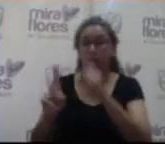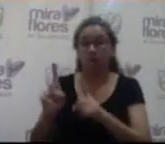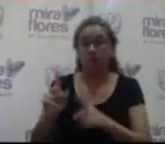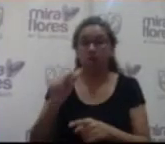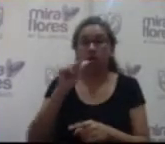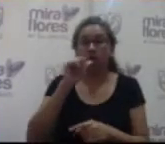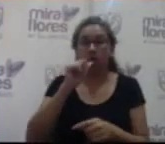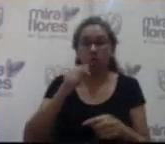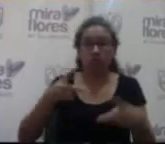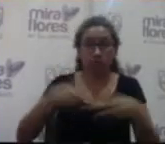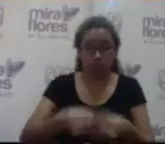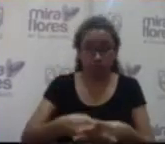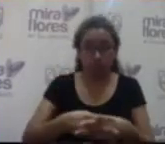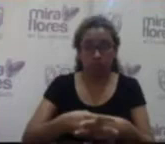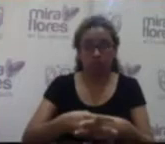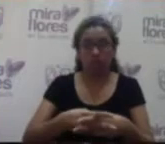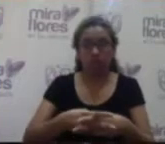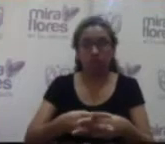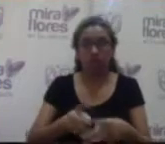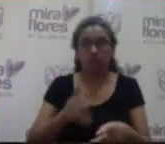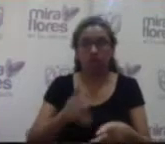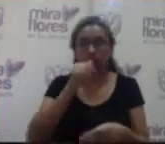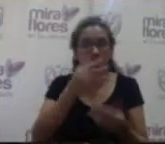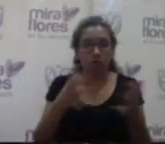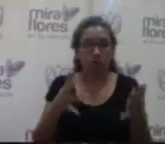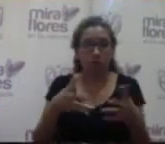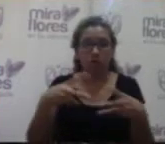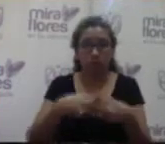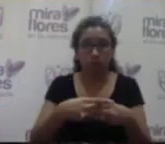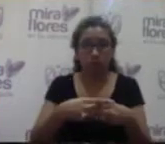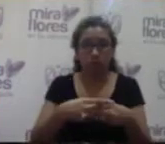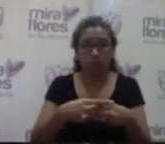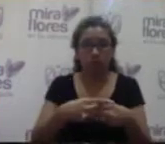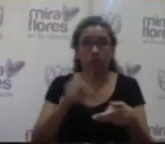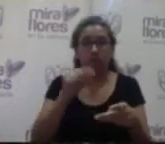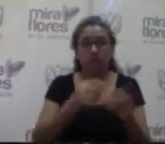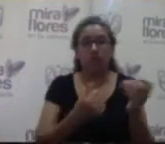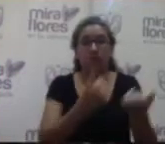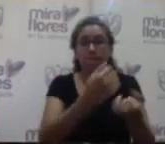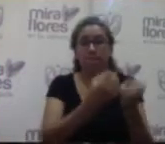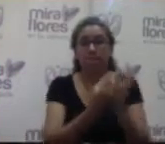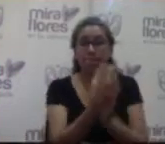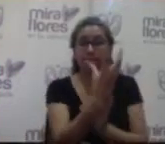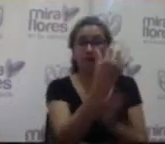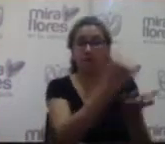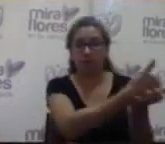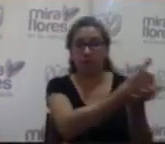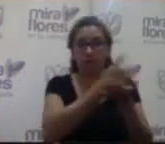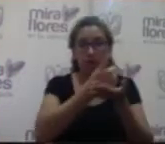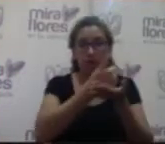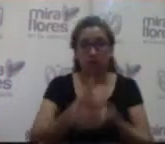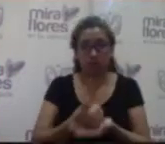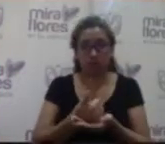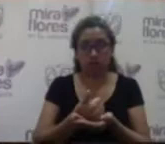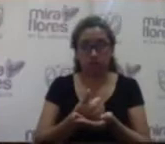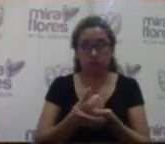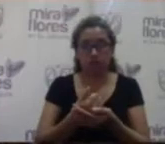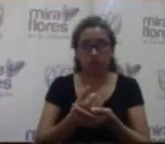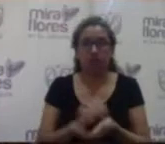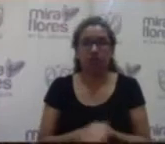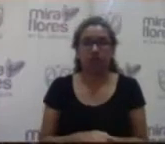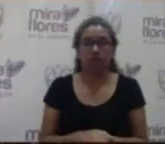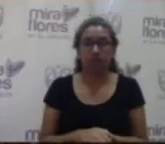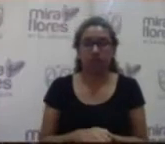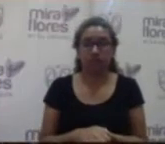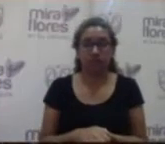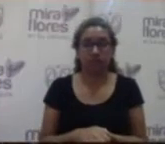de agua en los últimos tiempos por procesos de la naturaleza por algunos actos de la naturaleza vamos a